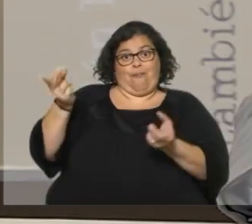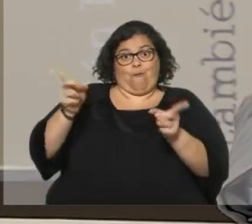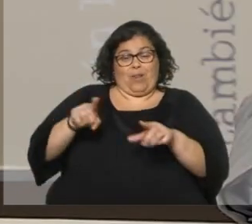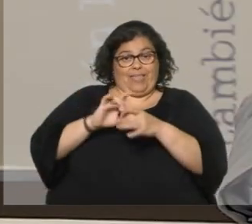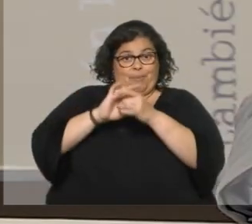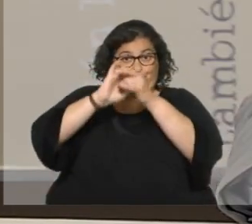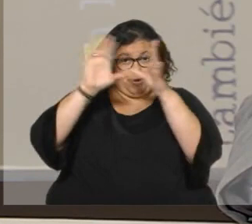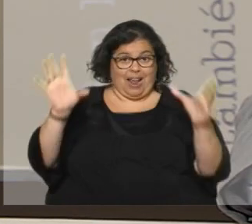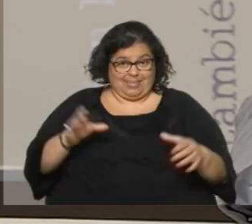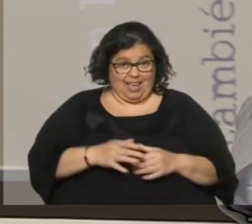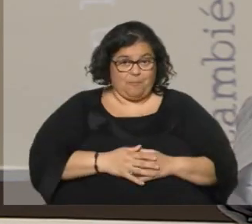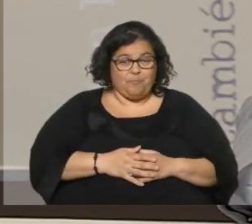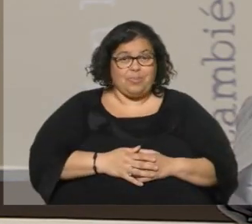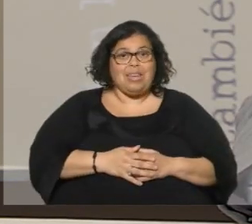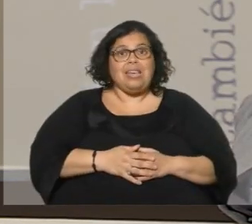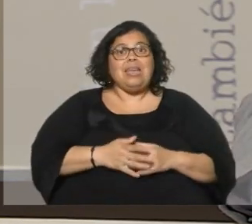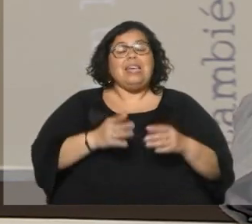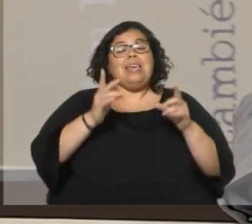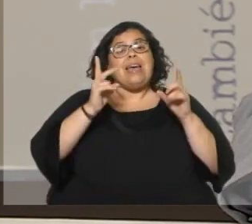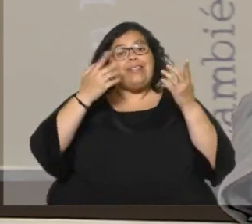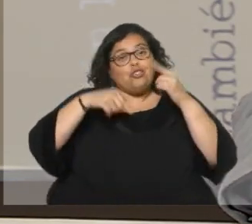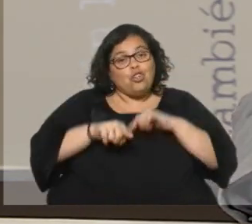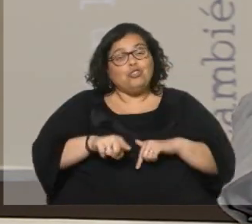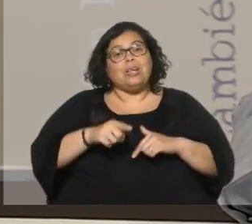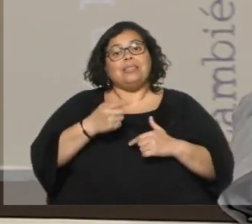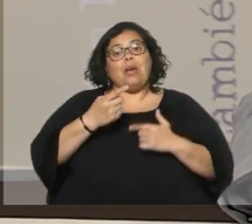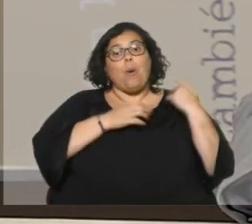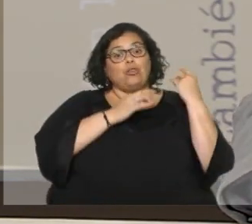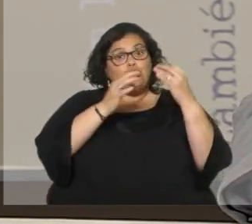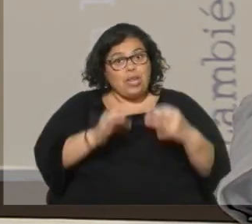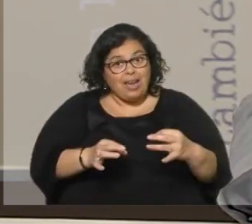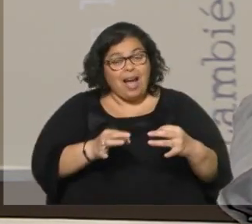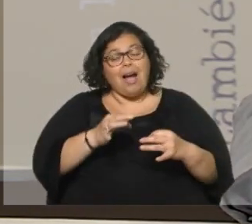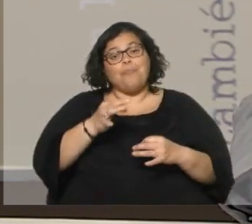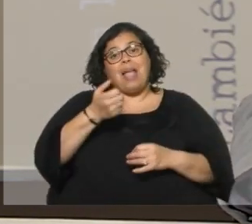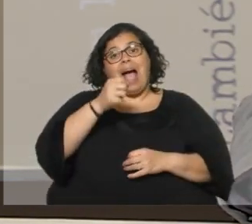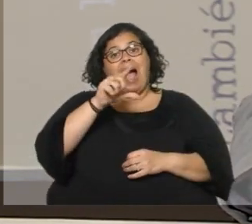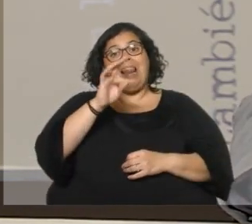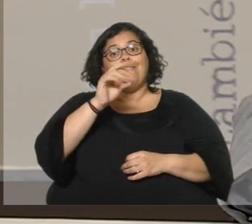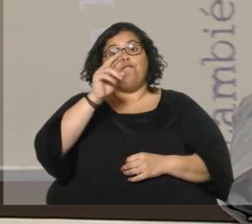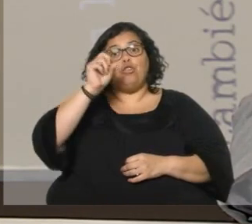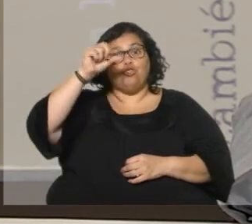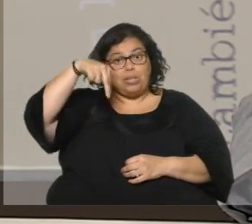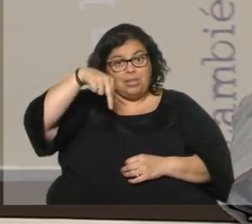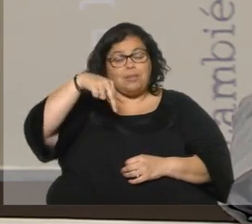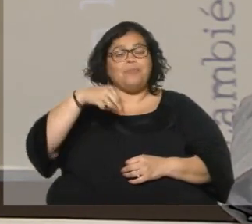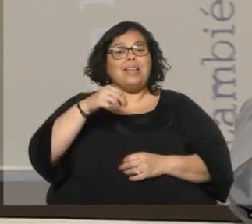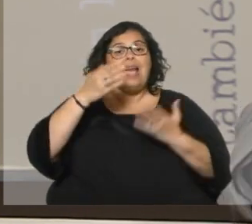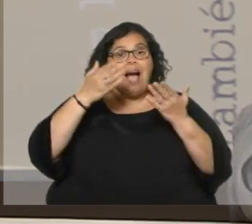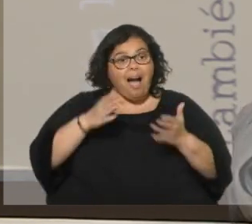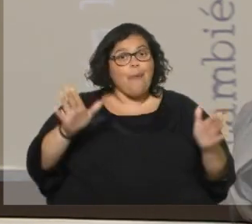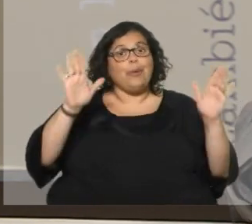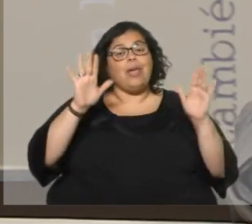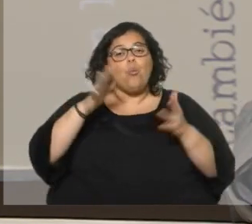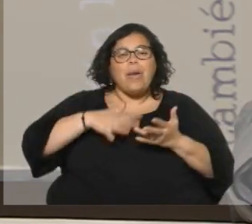bastante antes que en Uruguay, y por tanto, con la llegada de Alfonsín, se abrió en la Argentina un espacio